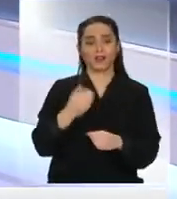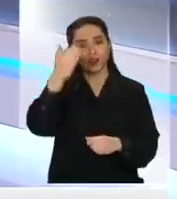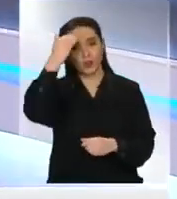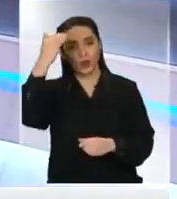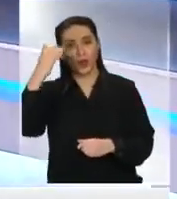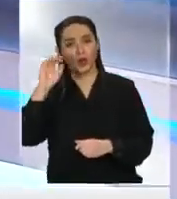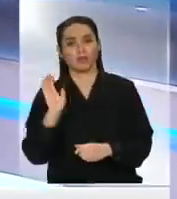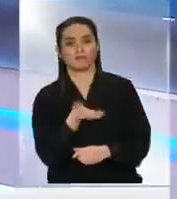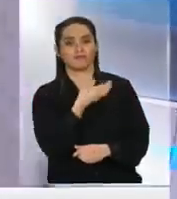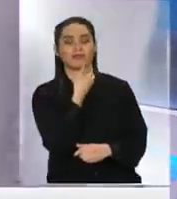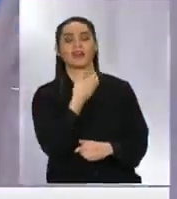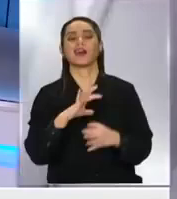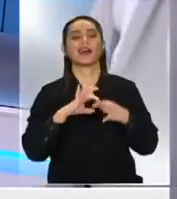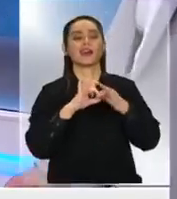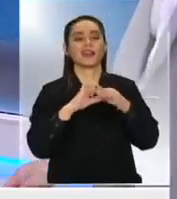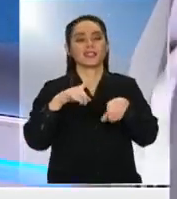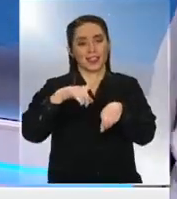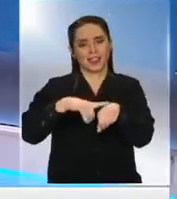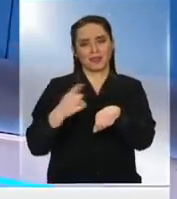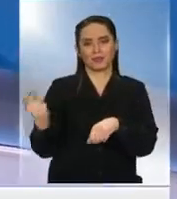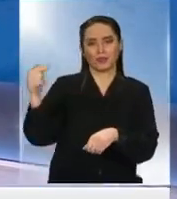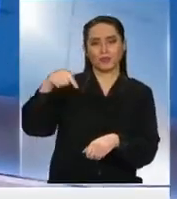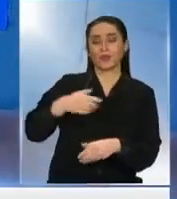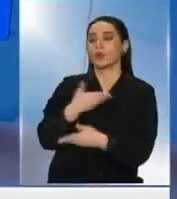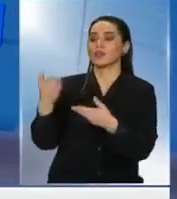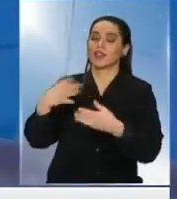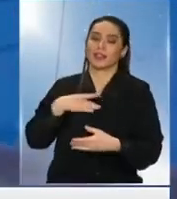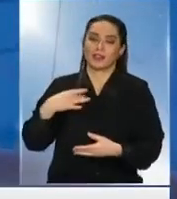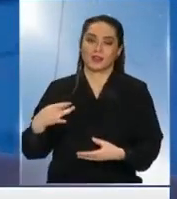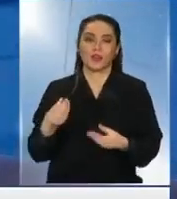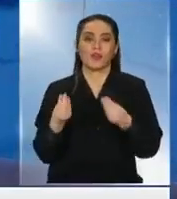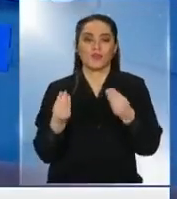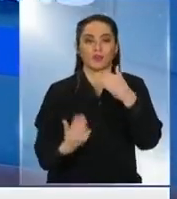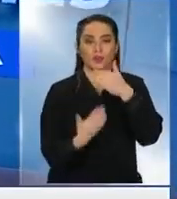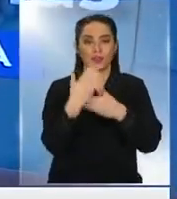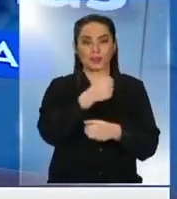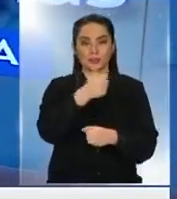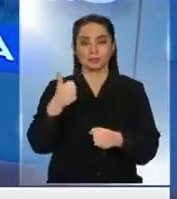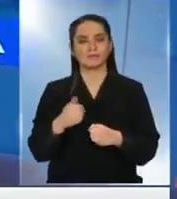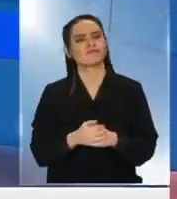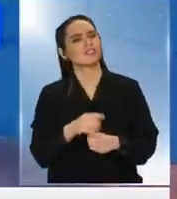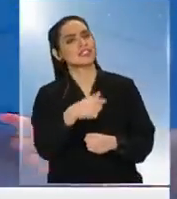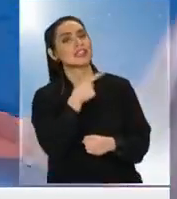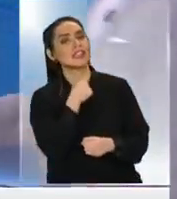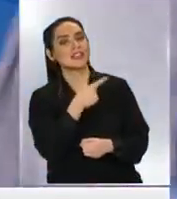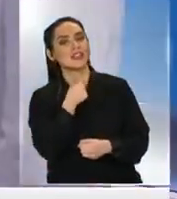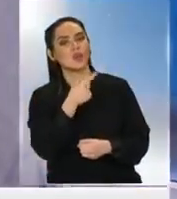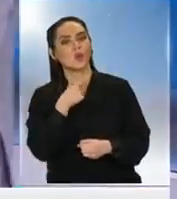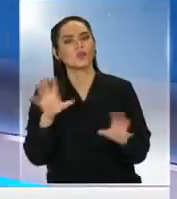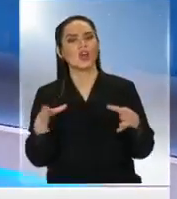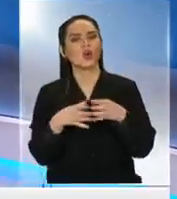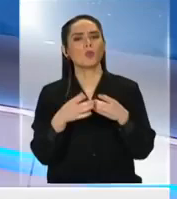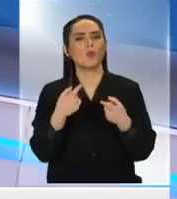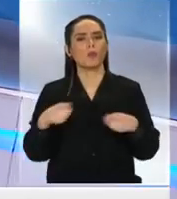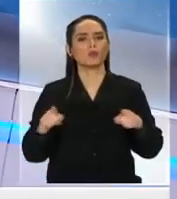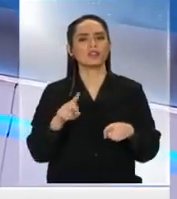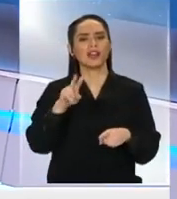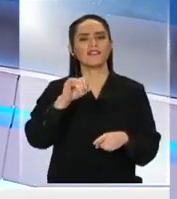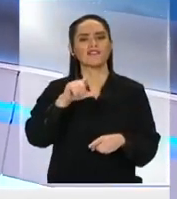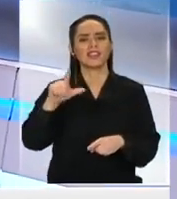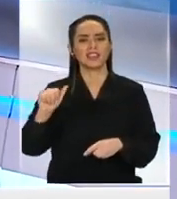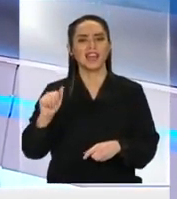Gracias por tu tiempo. Muchas gracias a ustedes por la invitación. Muy buenos días a Muchas gracias. ¿Así que te gusta Villa Cariño? Sí.